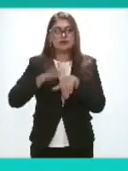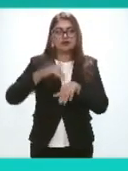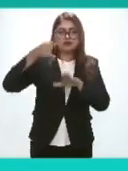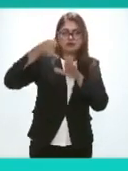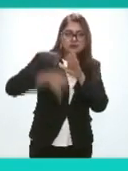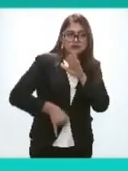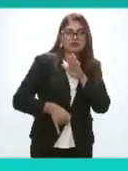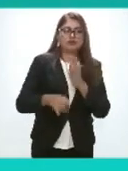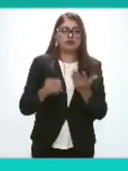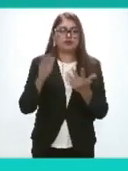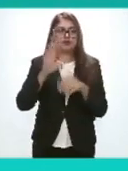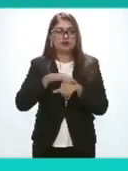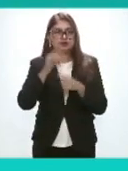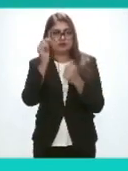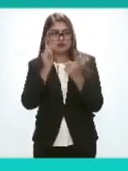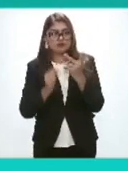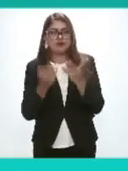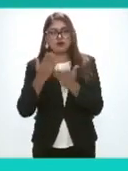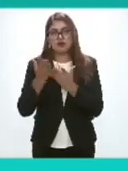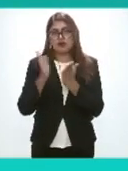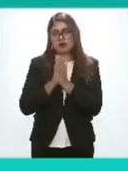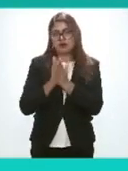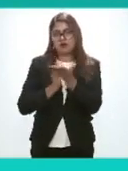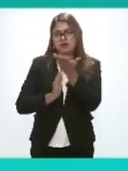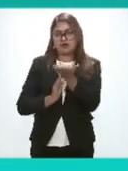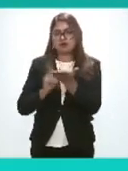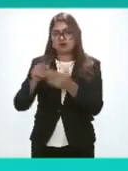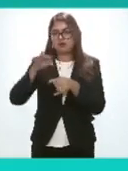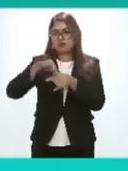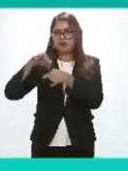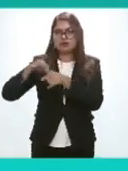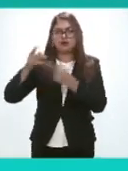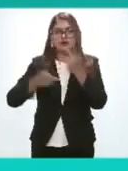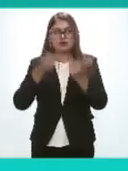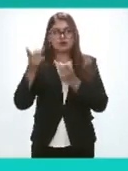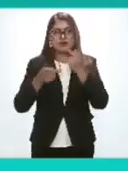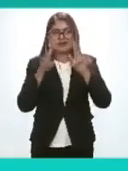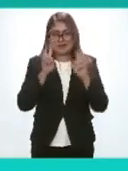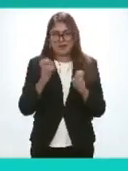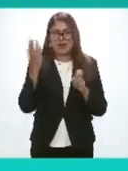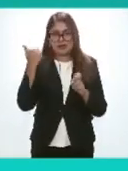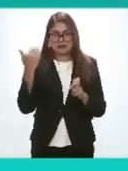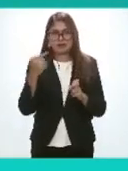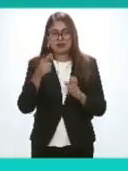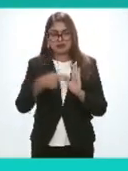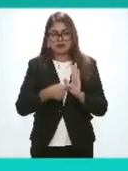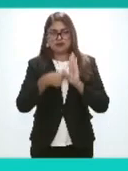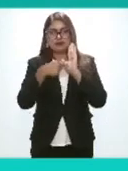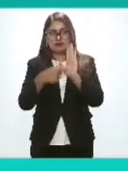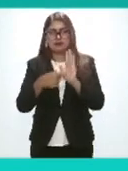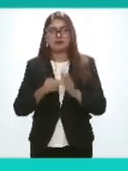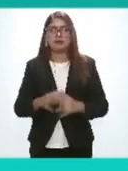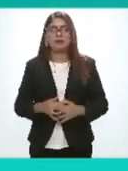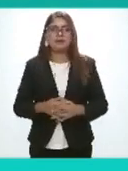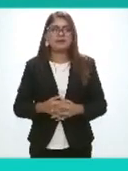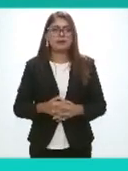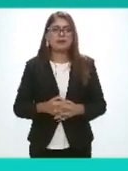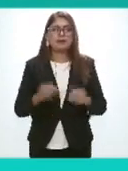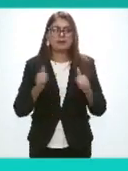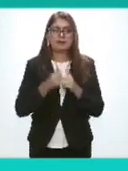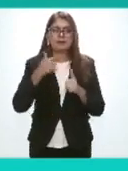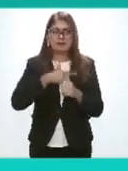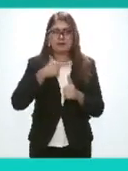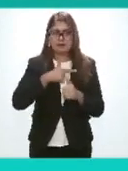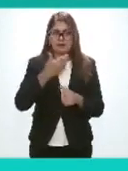le pido por favor someter a votación el asunto que acaba de ser presentado con gusto